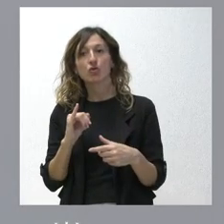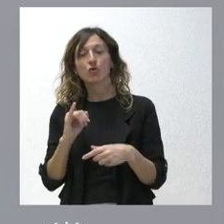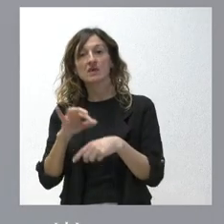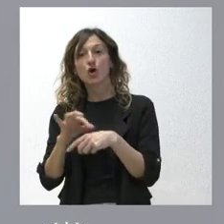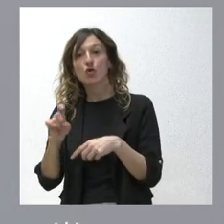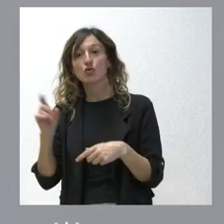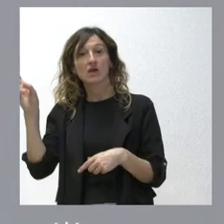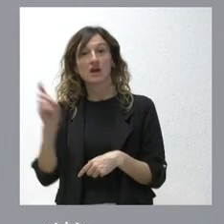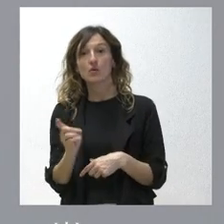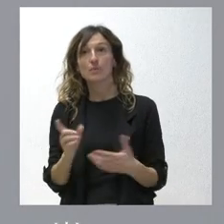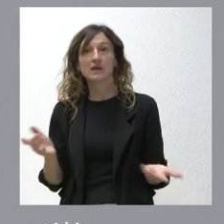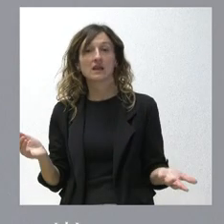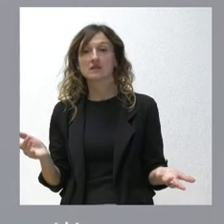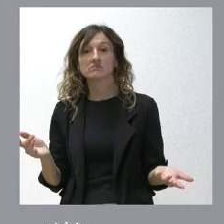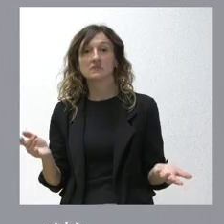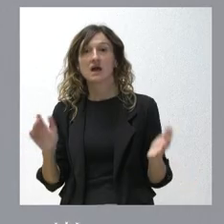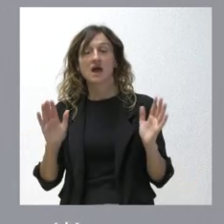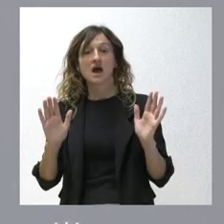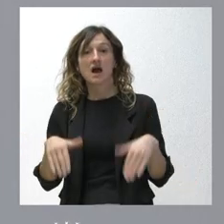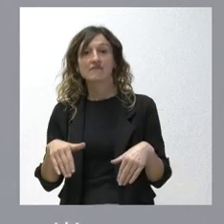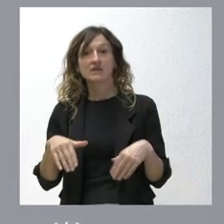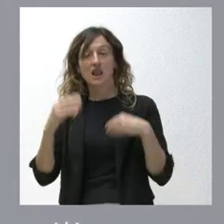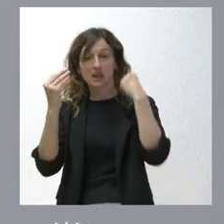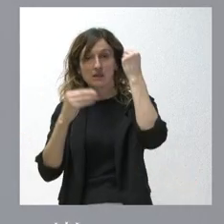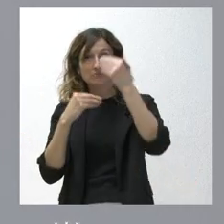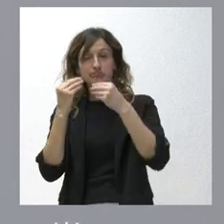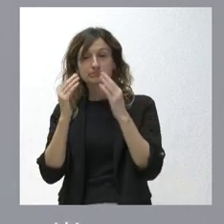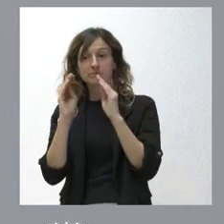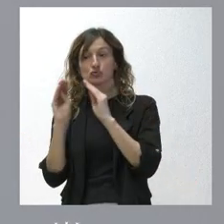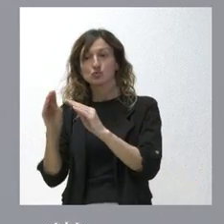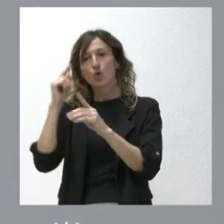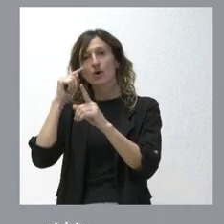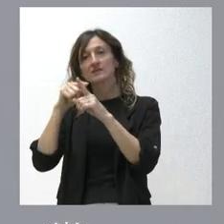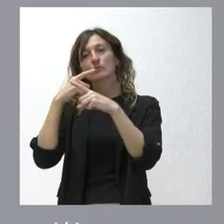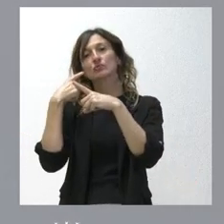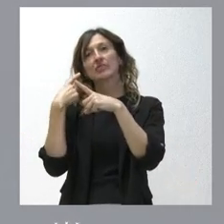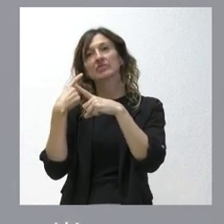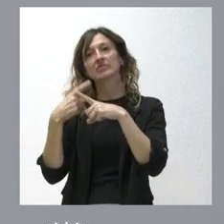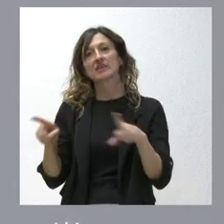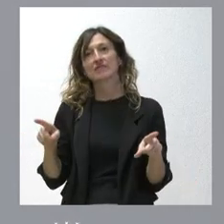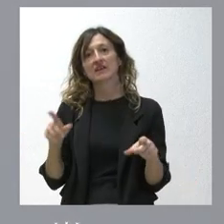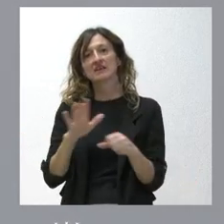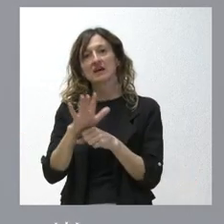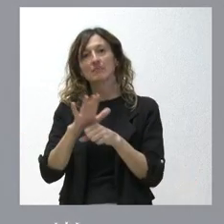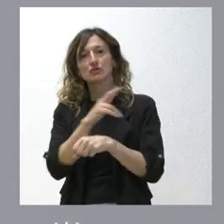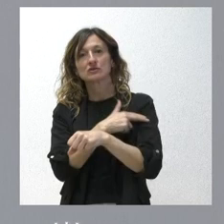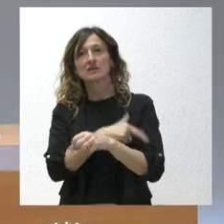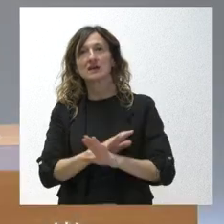presentes pues tiende a pensarse que su objetivo es algo diferente del ámbito sanitario